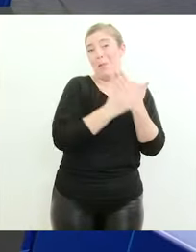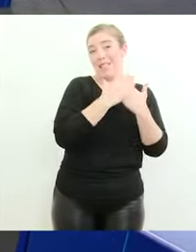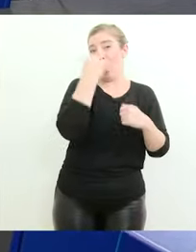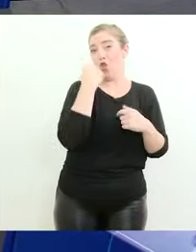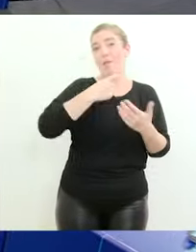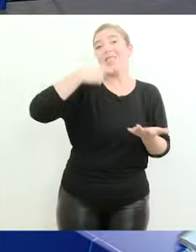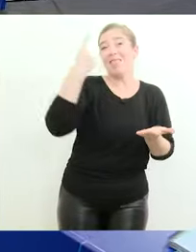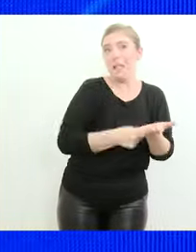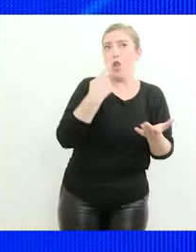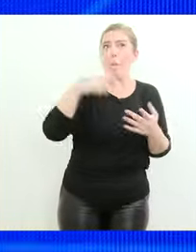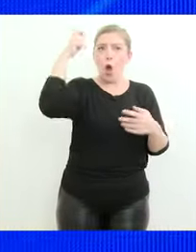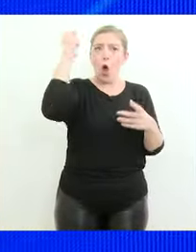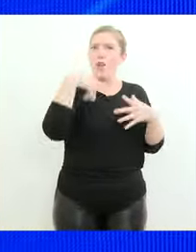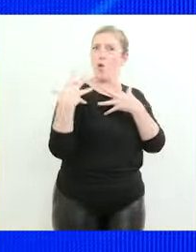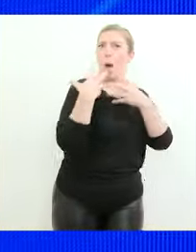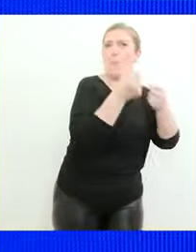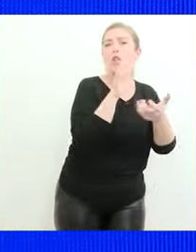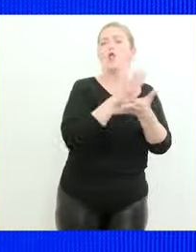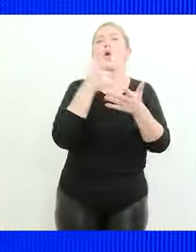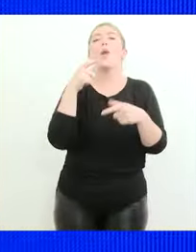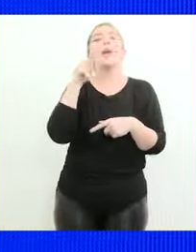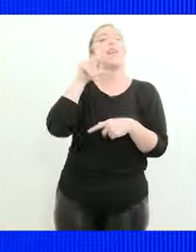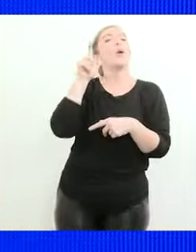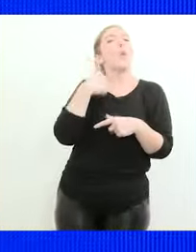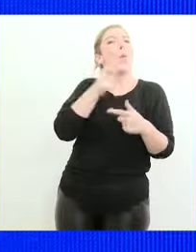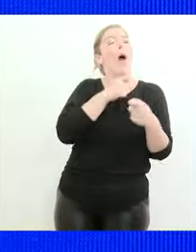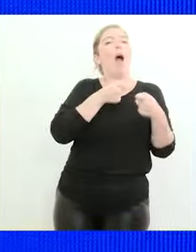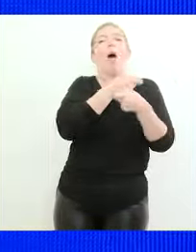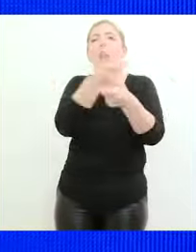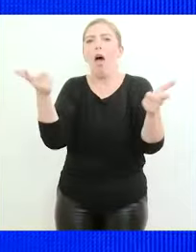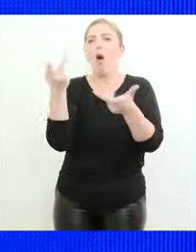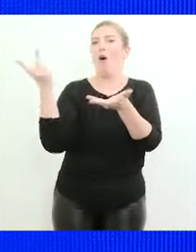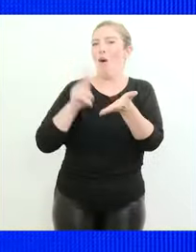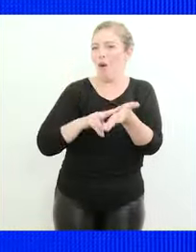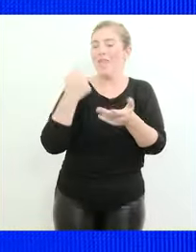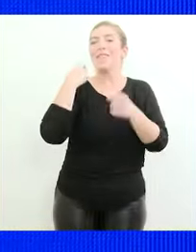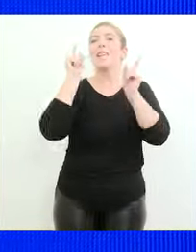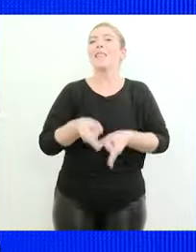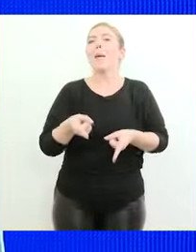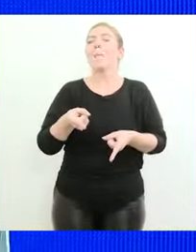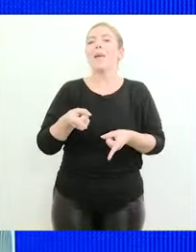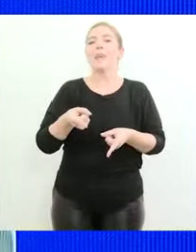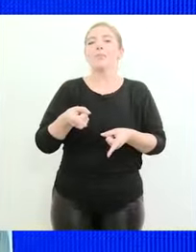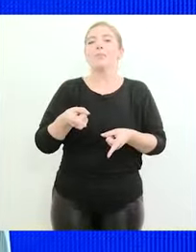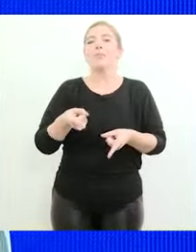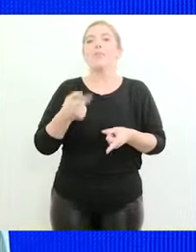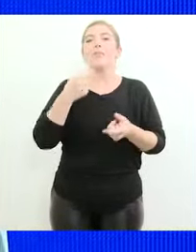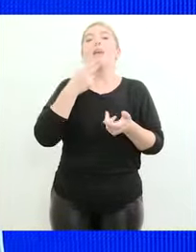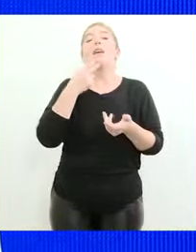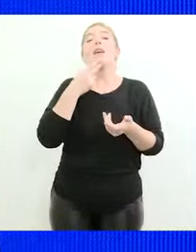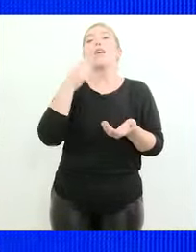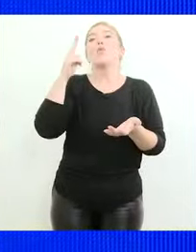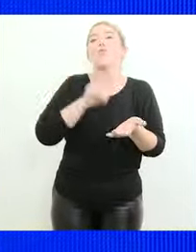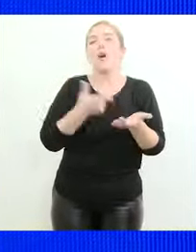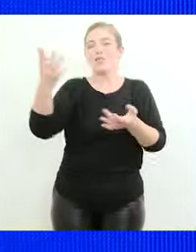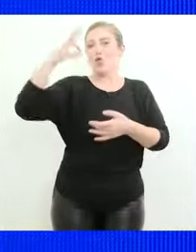que también tuvo un respaldo en el Congreso de la Nación, lo que tiene que ver con la devolución del IVA y con la eliminación del impuesto a ganancia